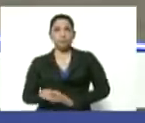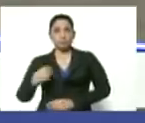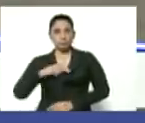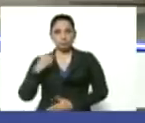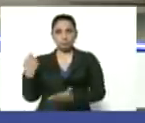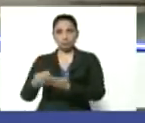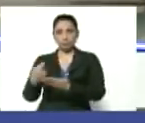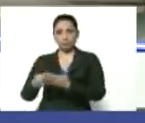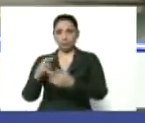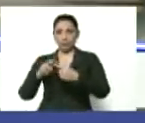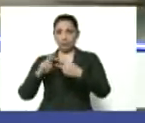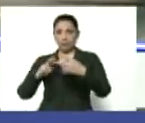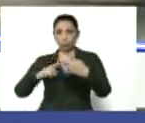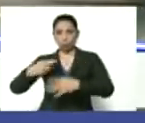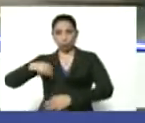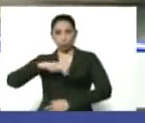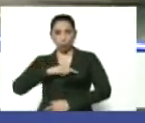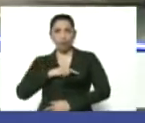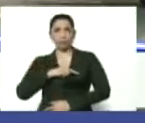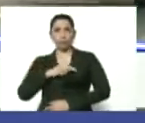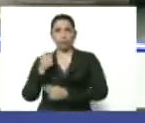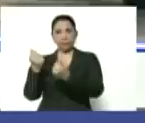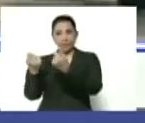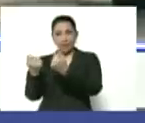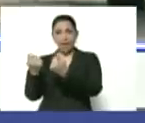los recursos nuestros en las cuentas chinas.